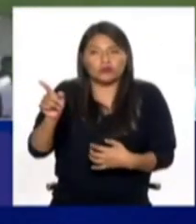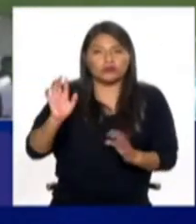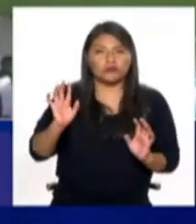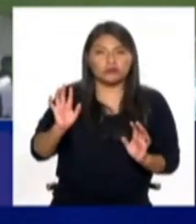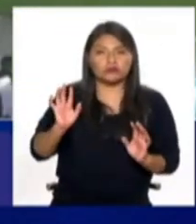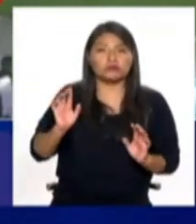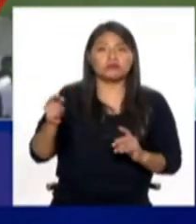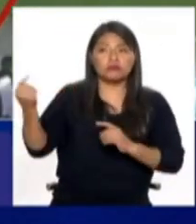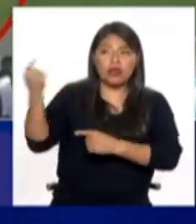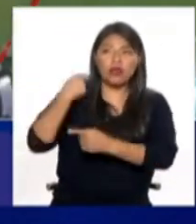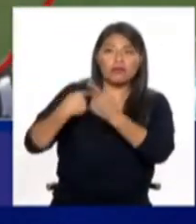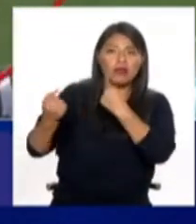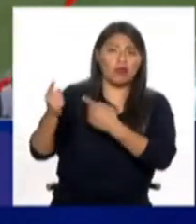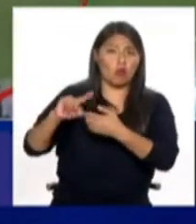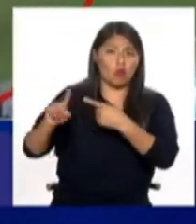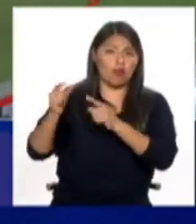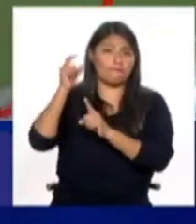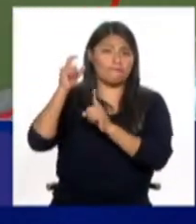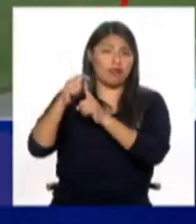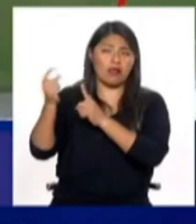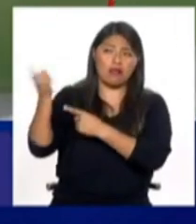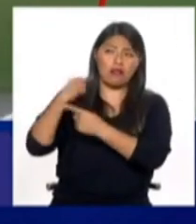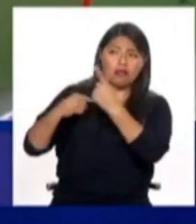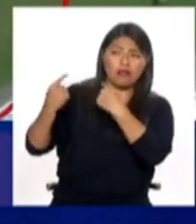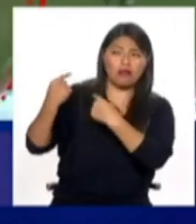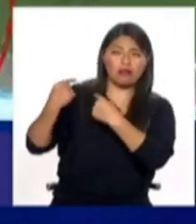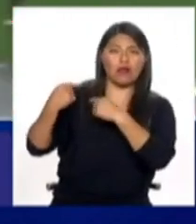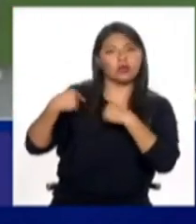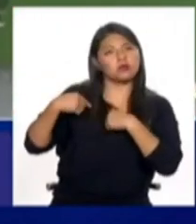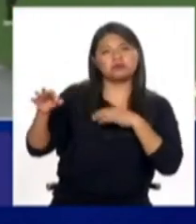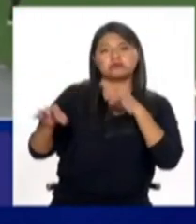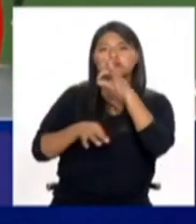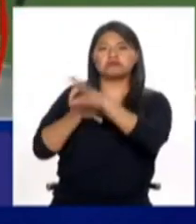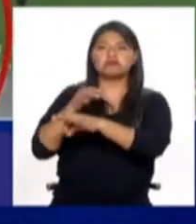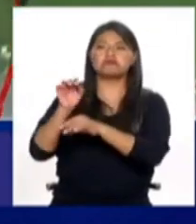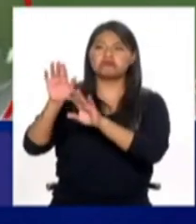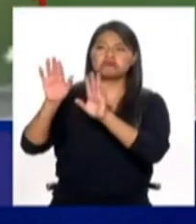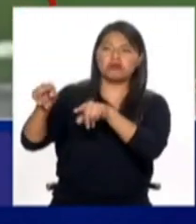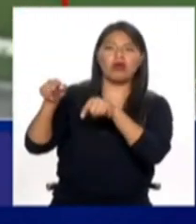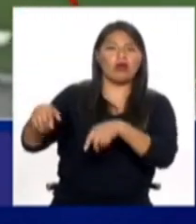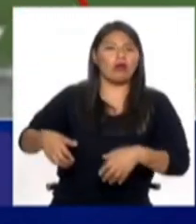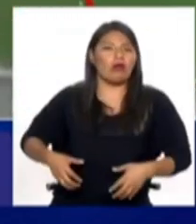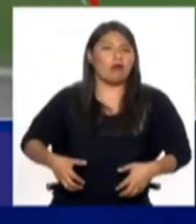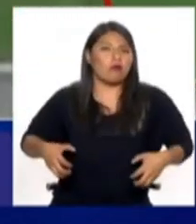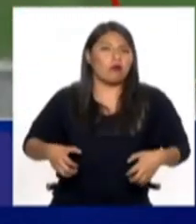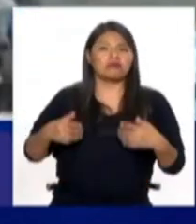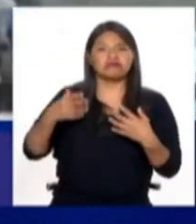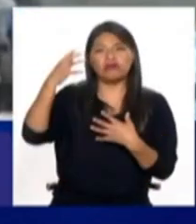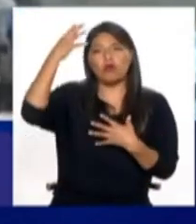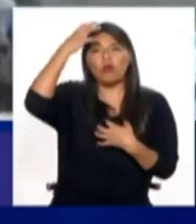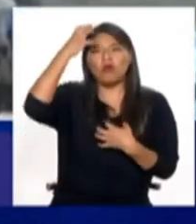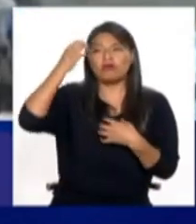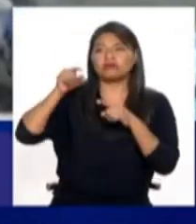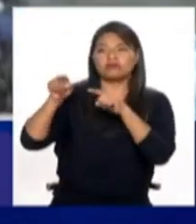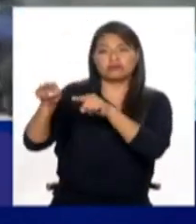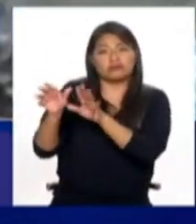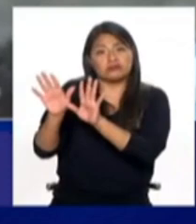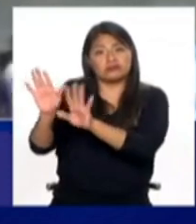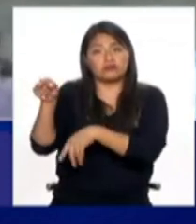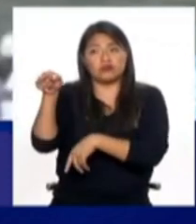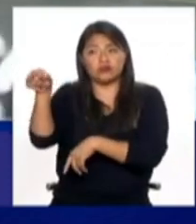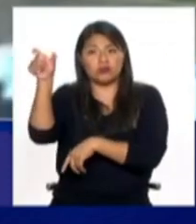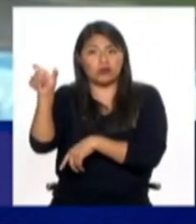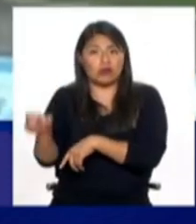que es violencia, pero yo agravo mi acto violento diciéndole mono a la persona